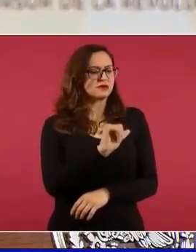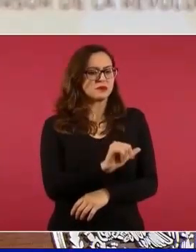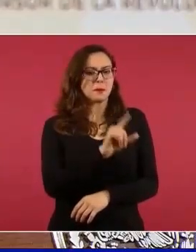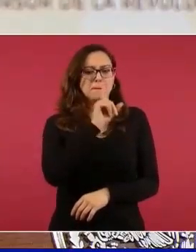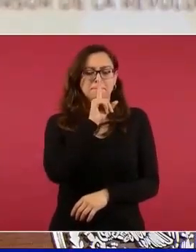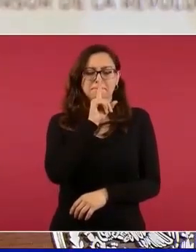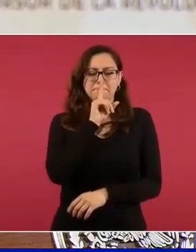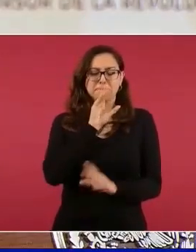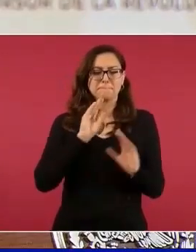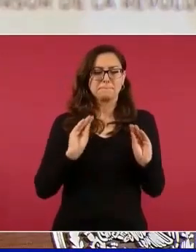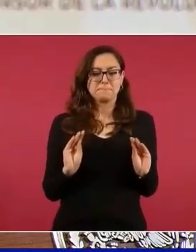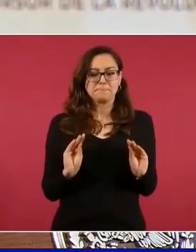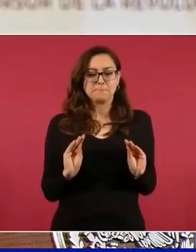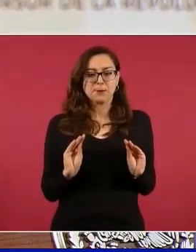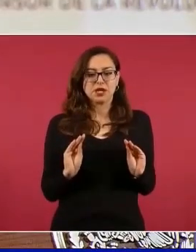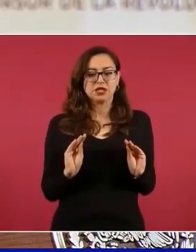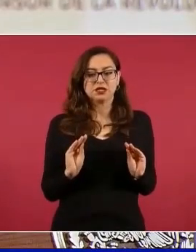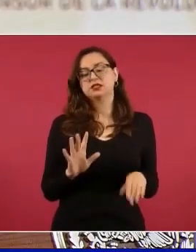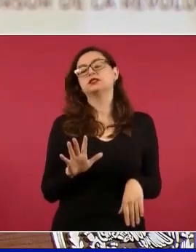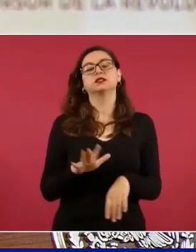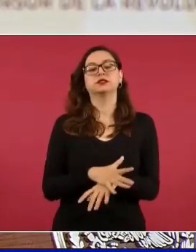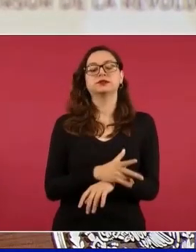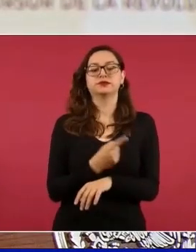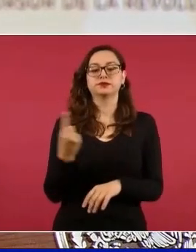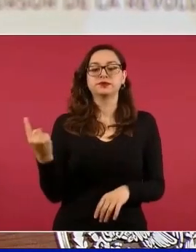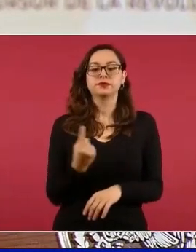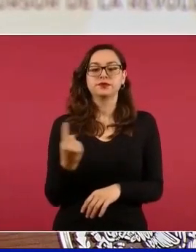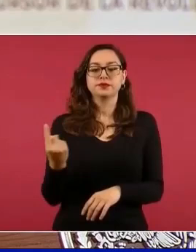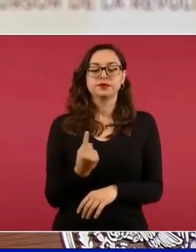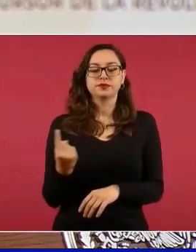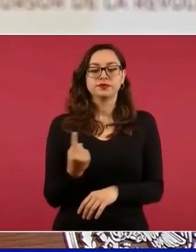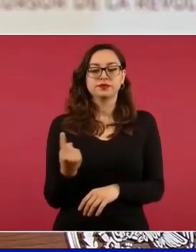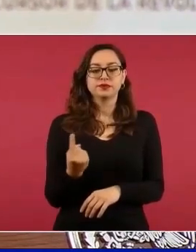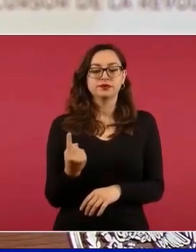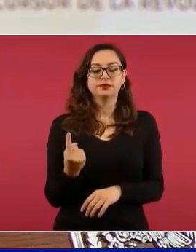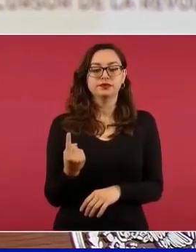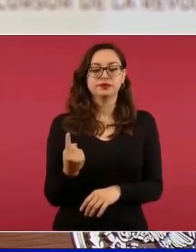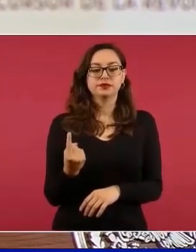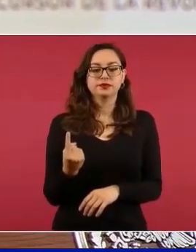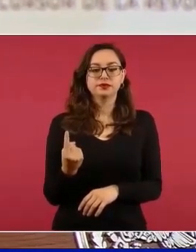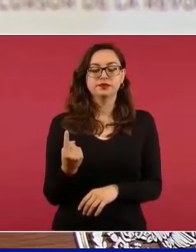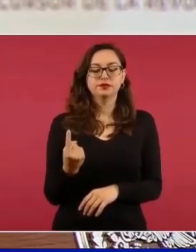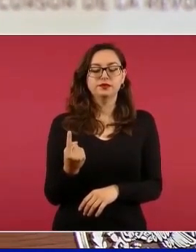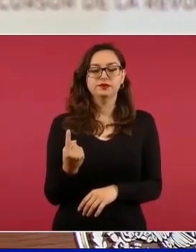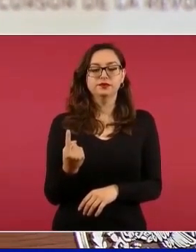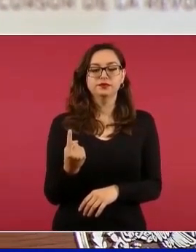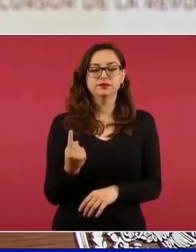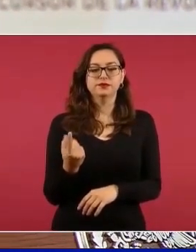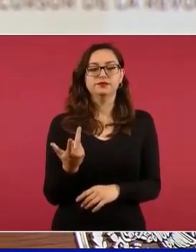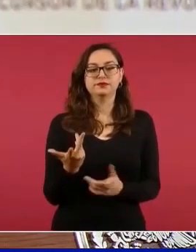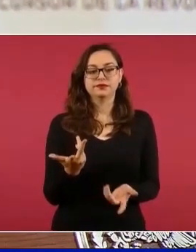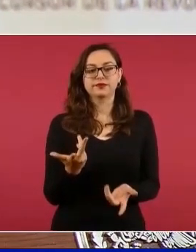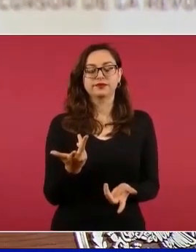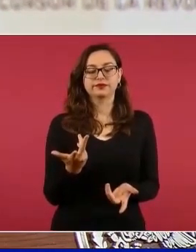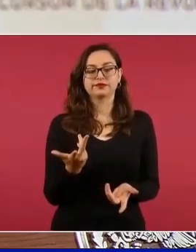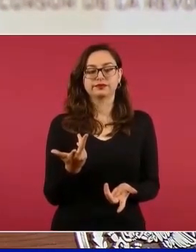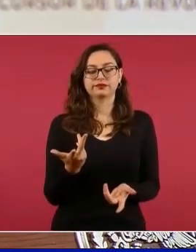ella defiende